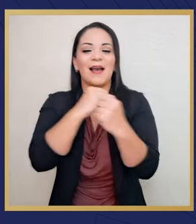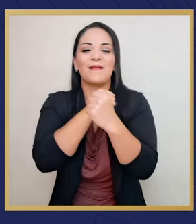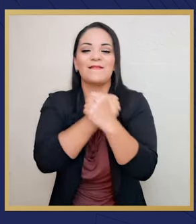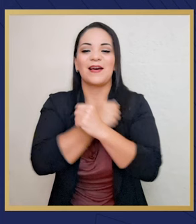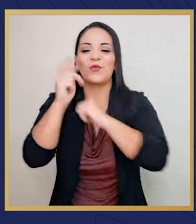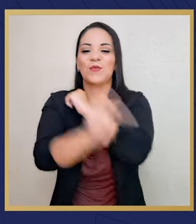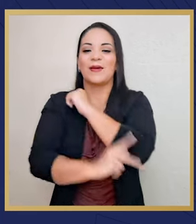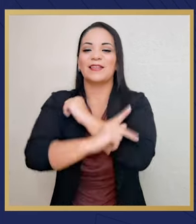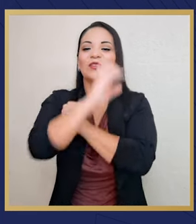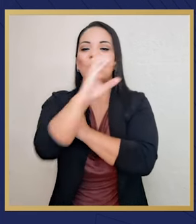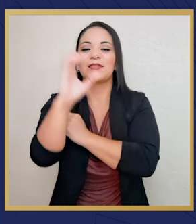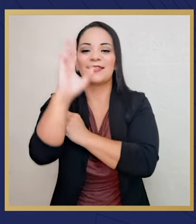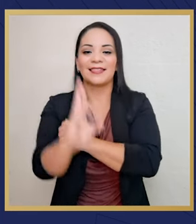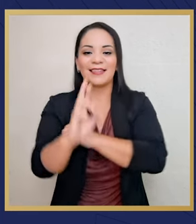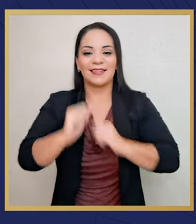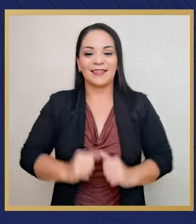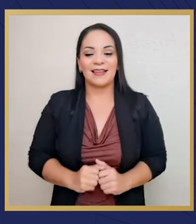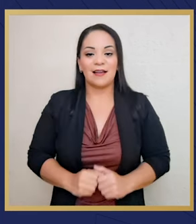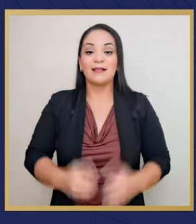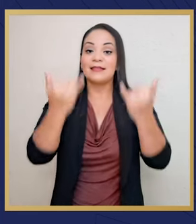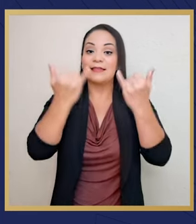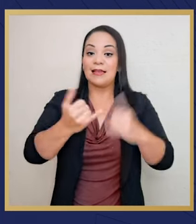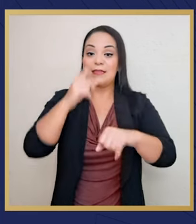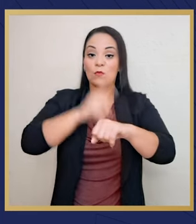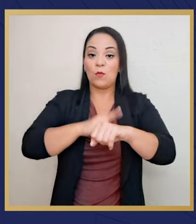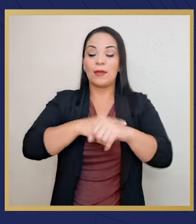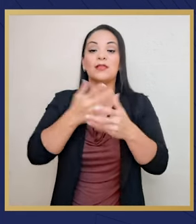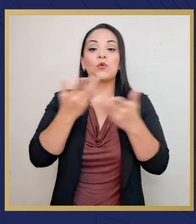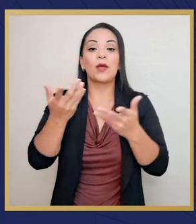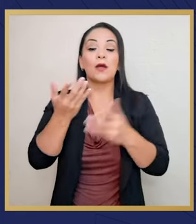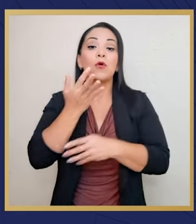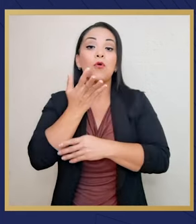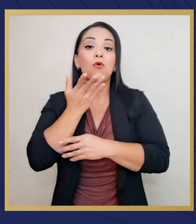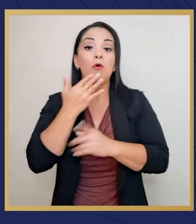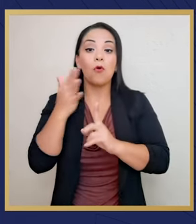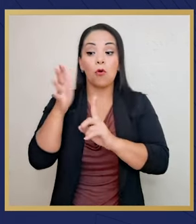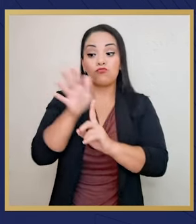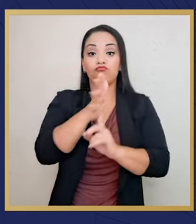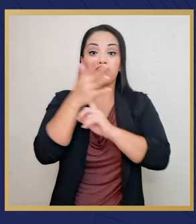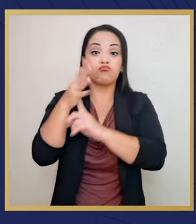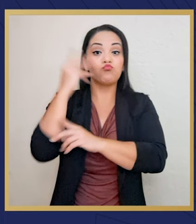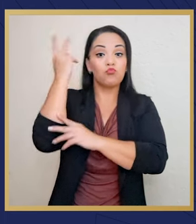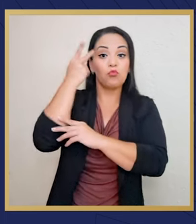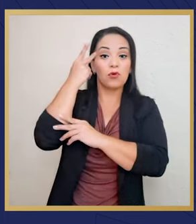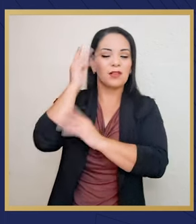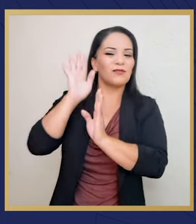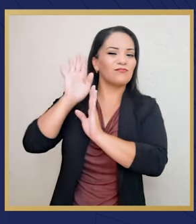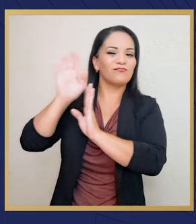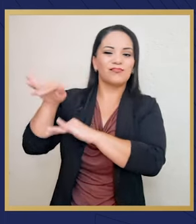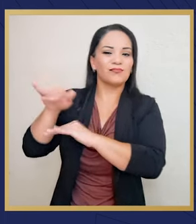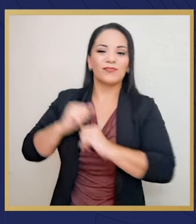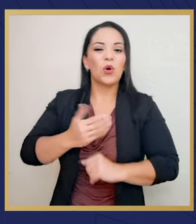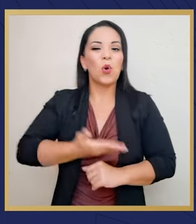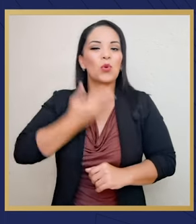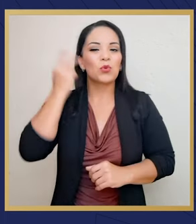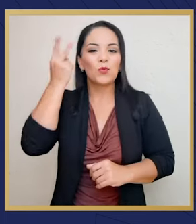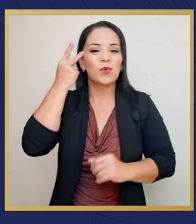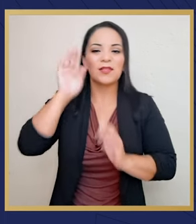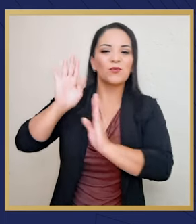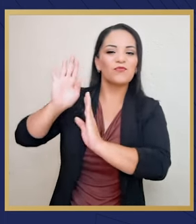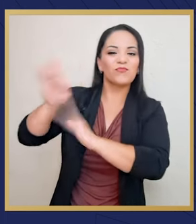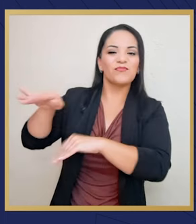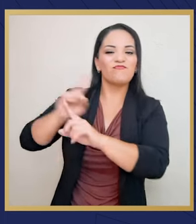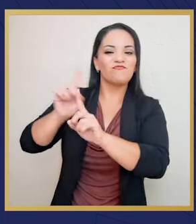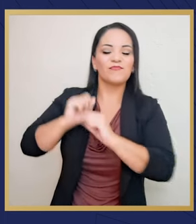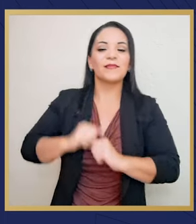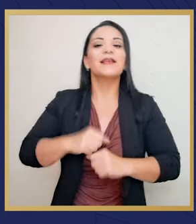el de nuestra amadísima Costa Rica. Es hora de dejar de lado las banderas partidarias y hasta el orgullo político